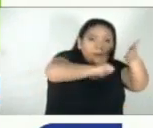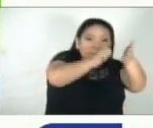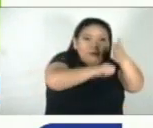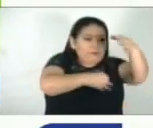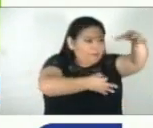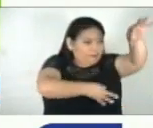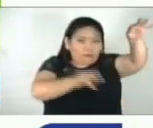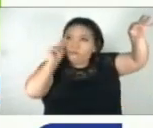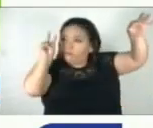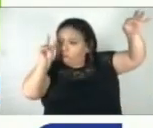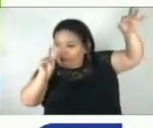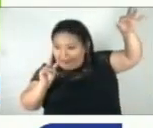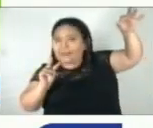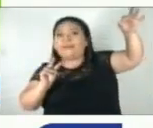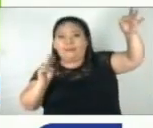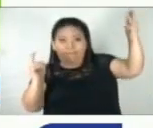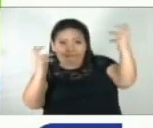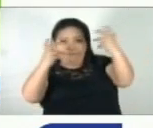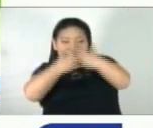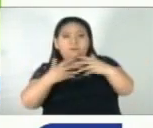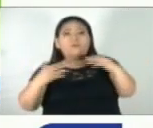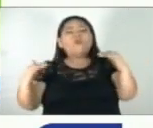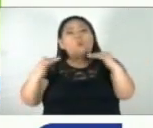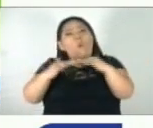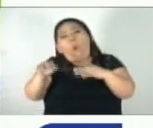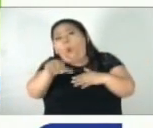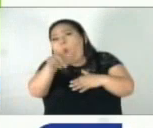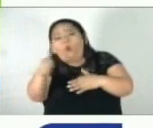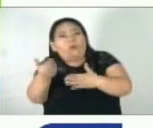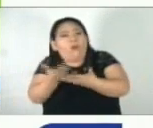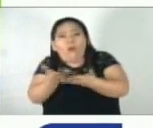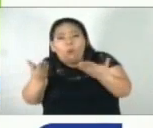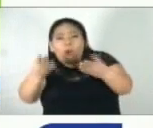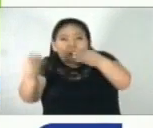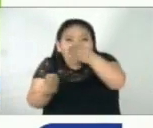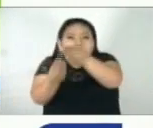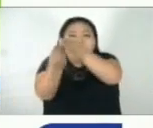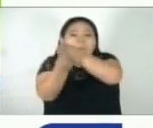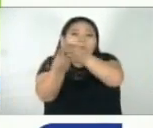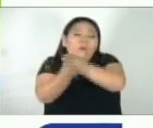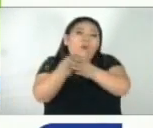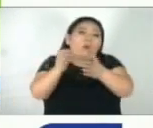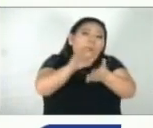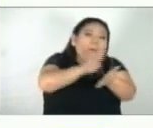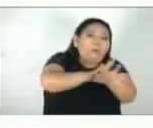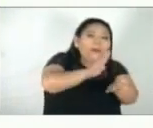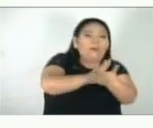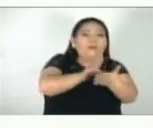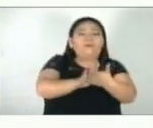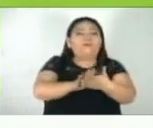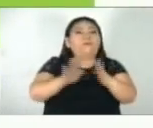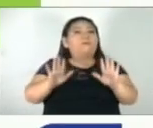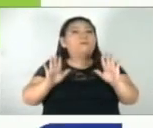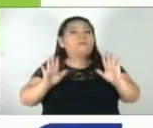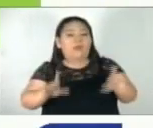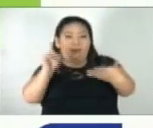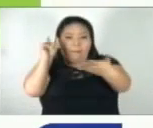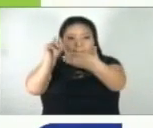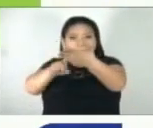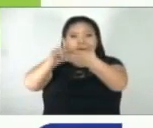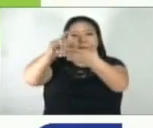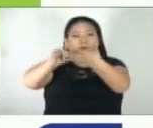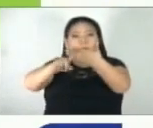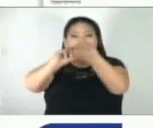constancia de retención. También puede incorporar otros ingresos y deducciones o gastos. Solo dar clic